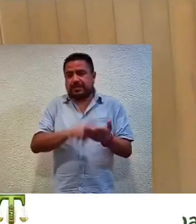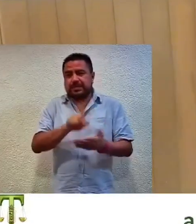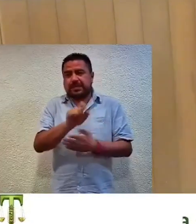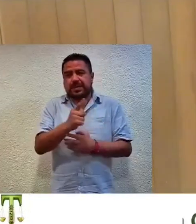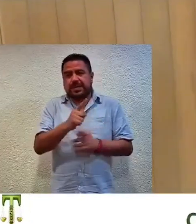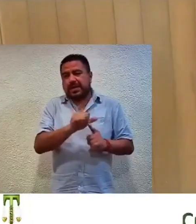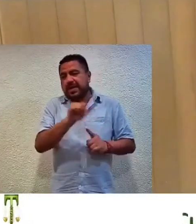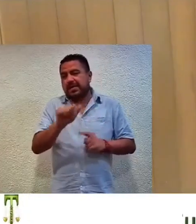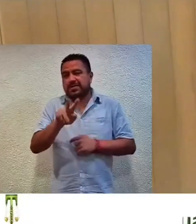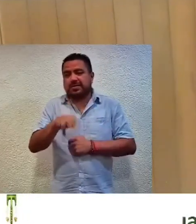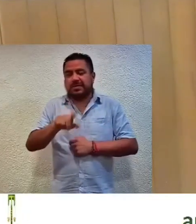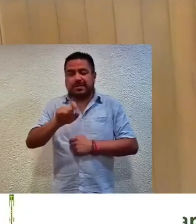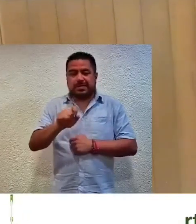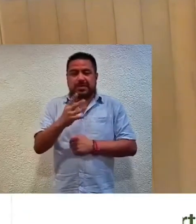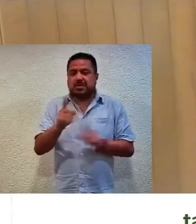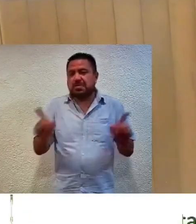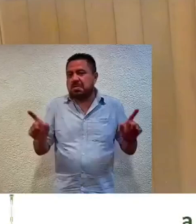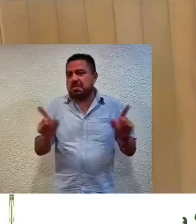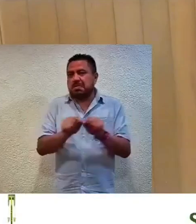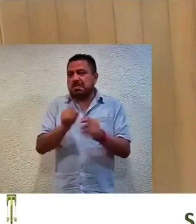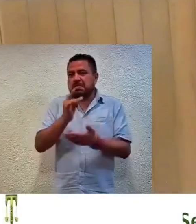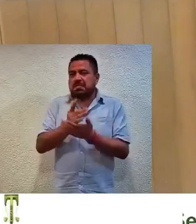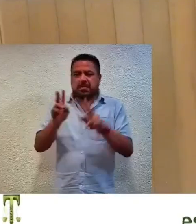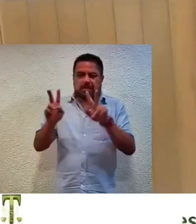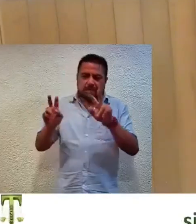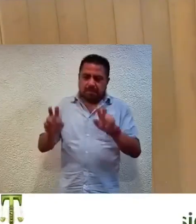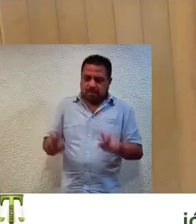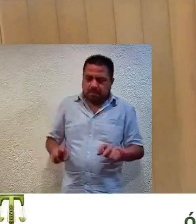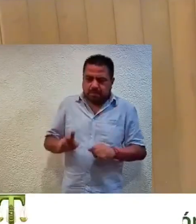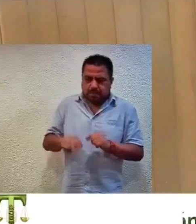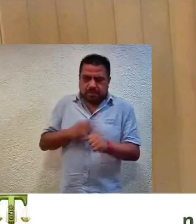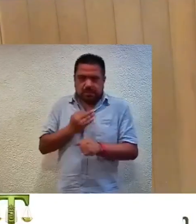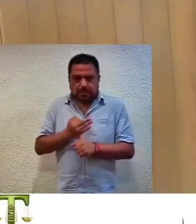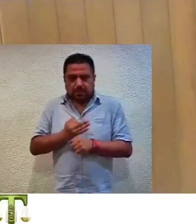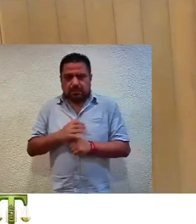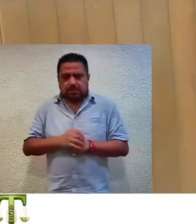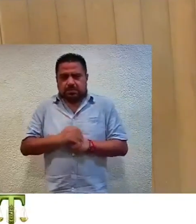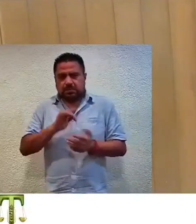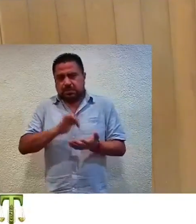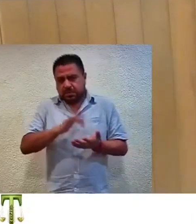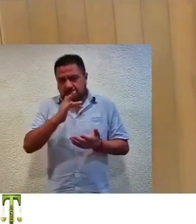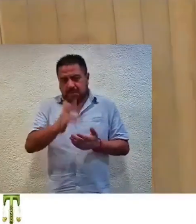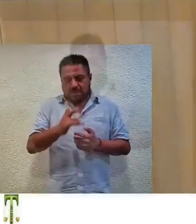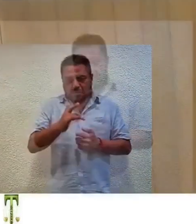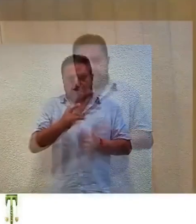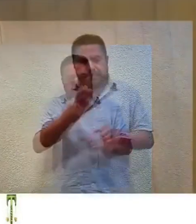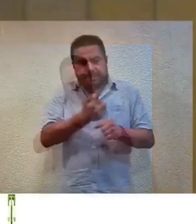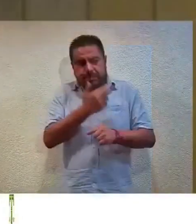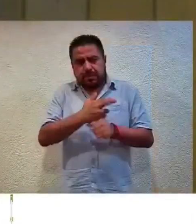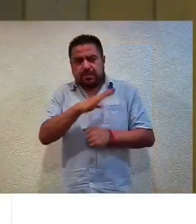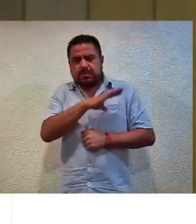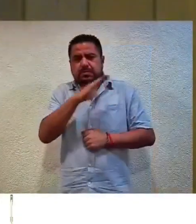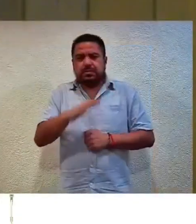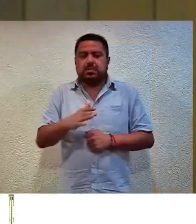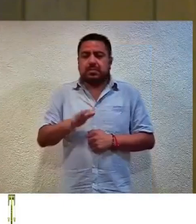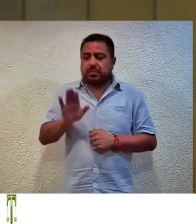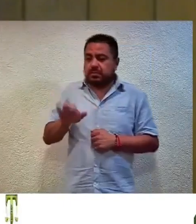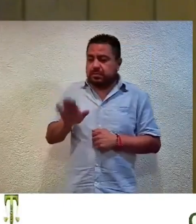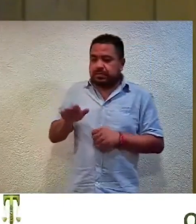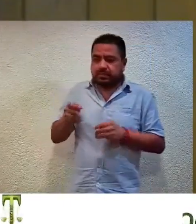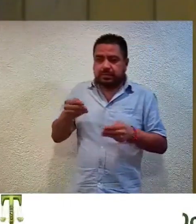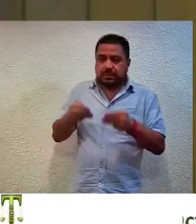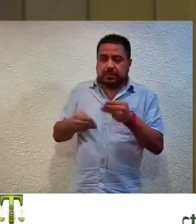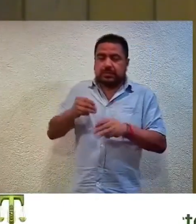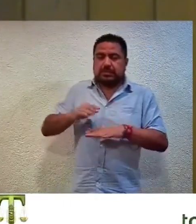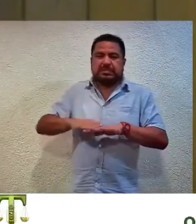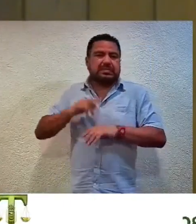-2024. Son los asuntos a tratar, magistradas. Gracias, secretaria general. Magistradas, a efecto de